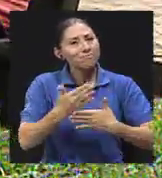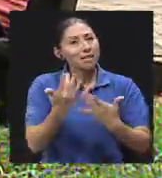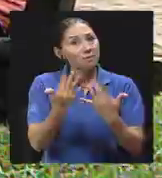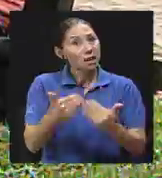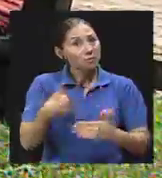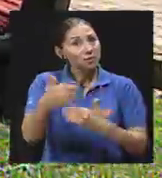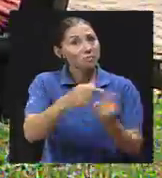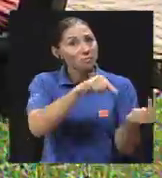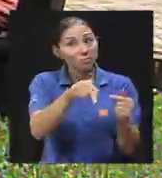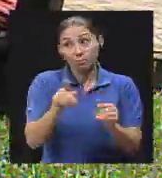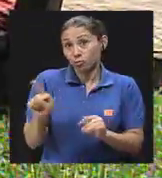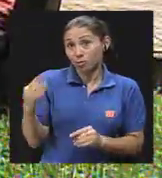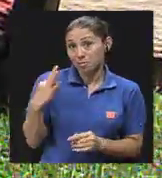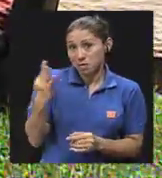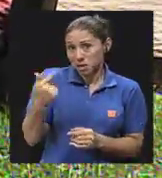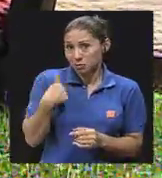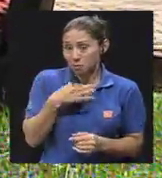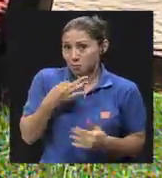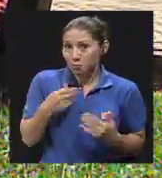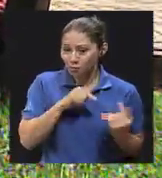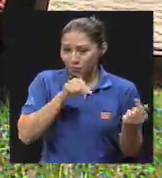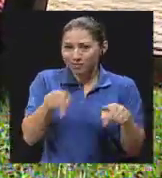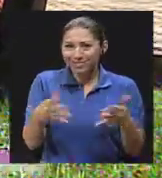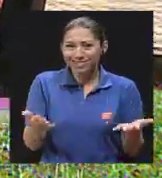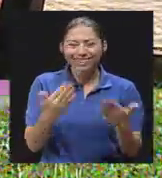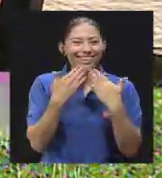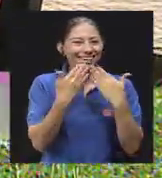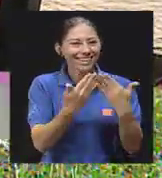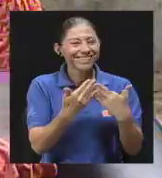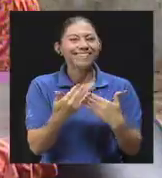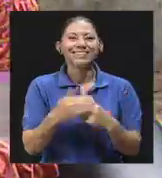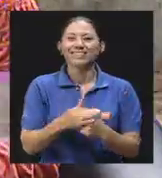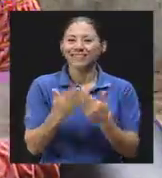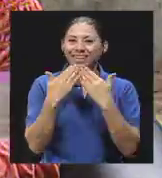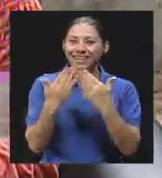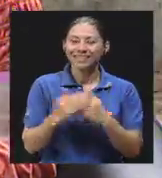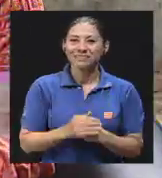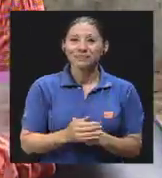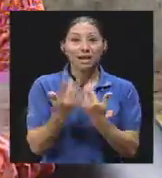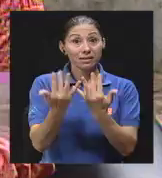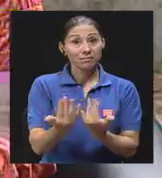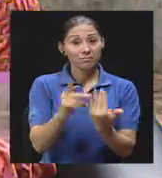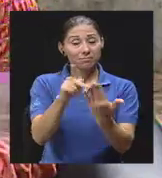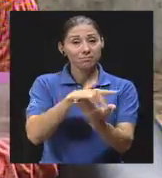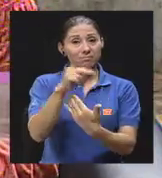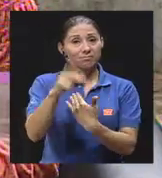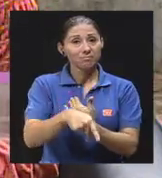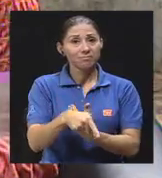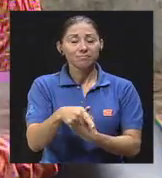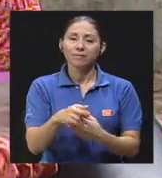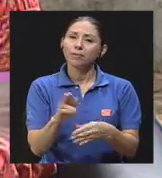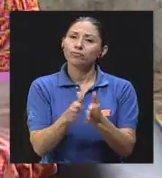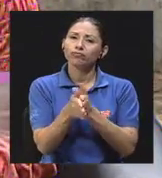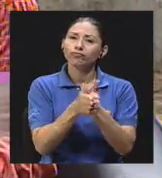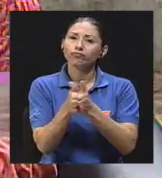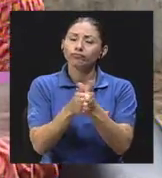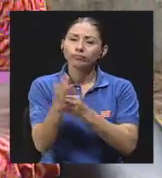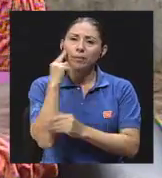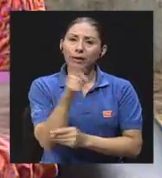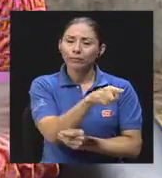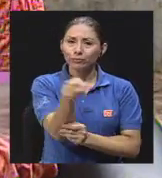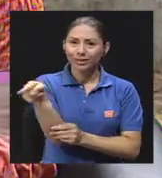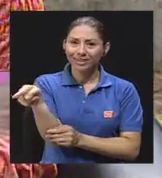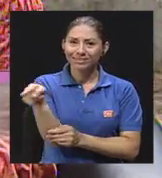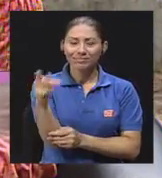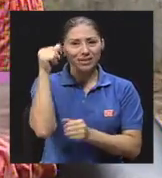Y si me siguen invitando yo con mucho gusto. Muchas gracias, Don Jaime. Bueno, muchas gracias. Y esperamos que este programa haya sido de gran utilidad para usted, amigo televidente.